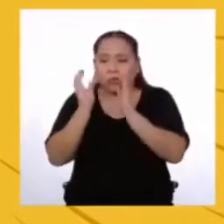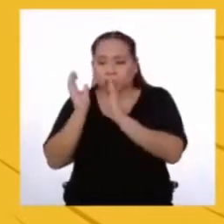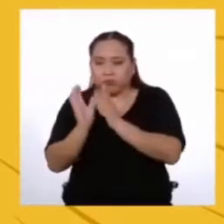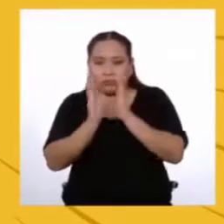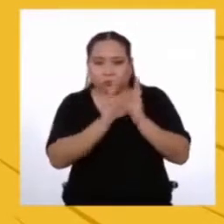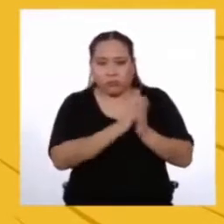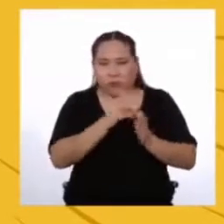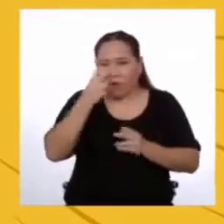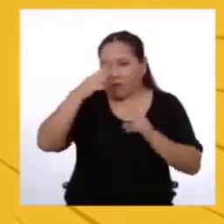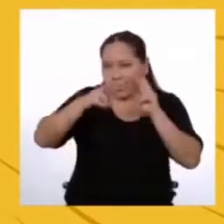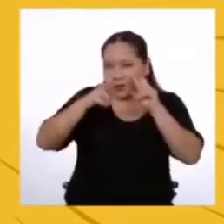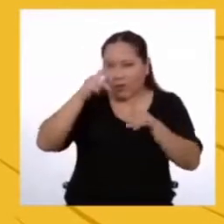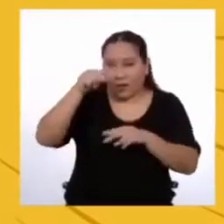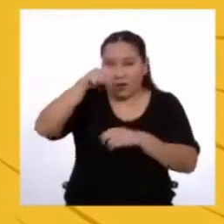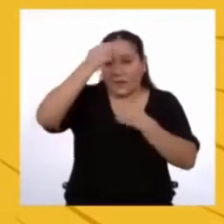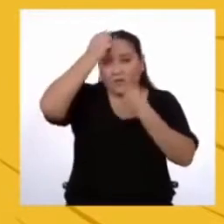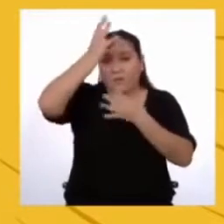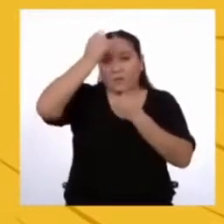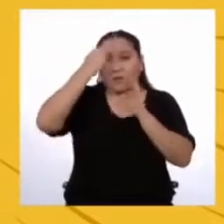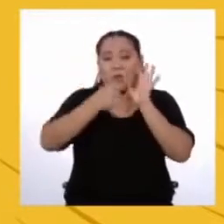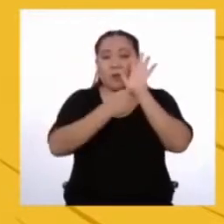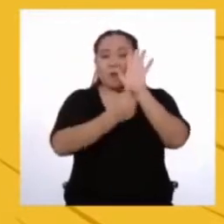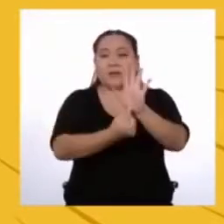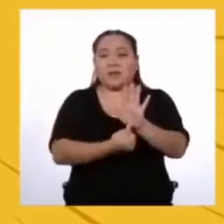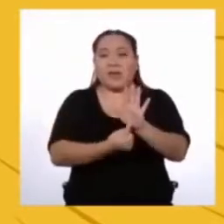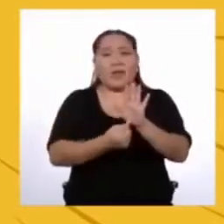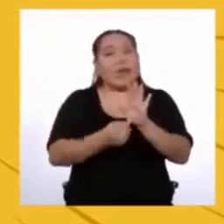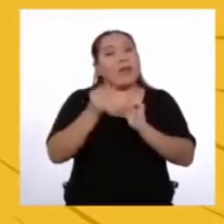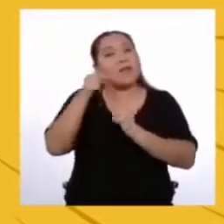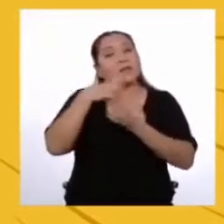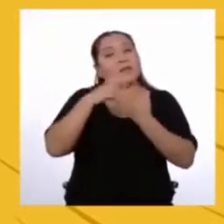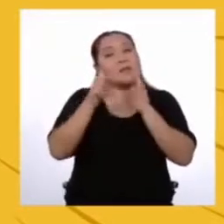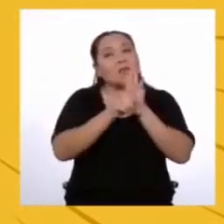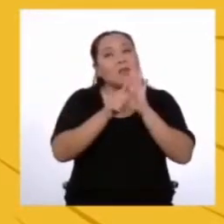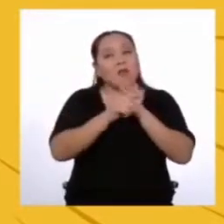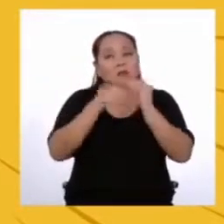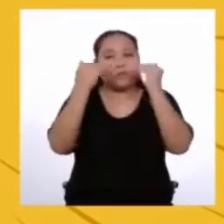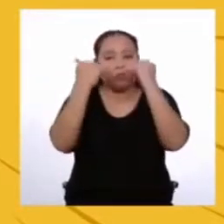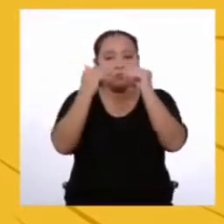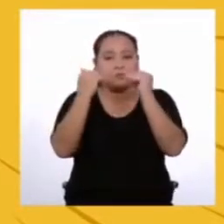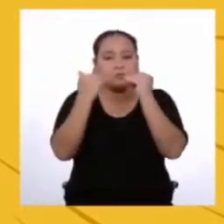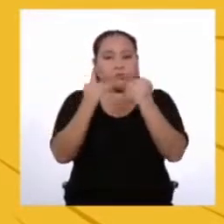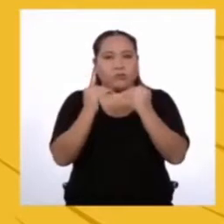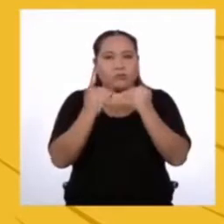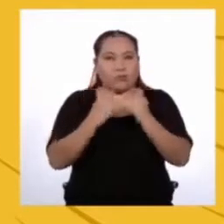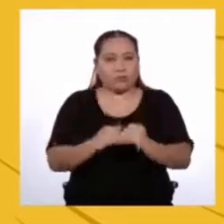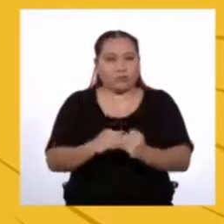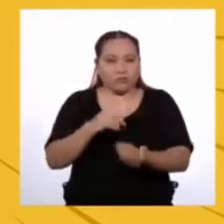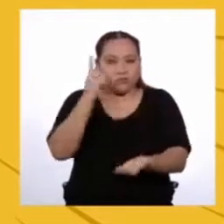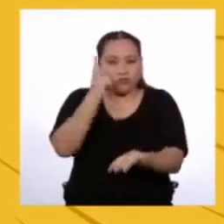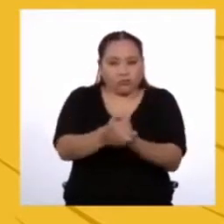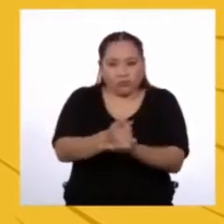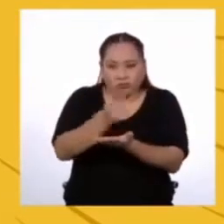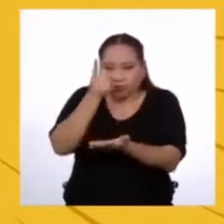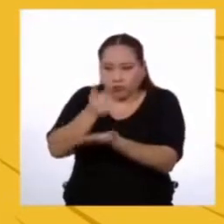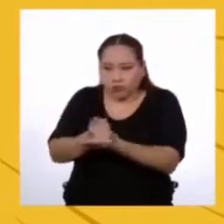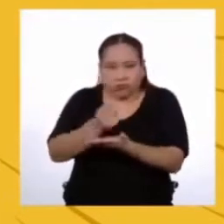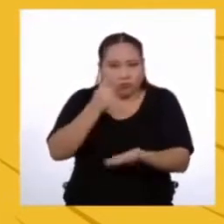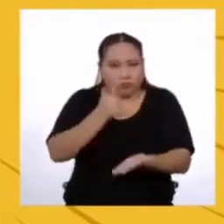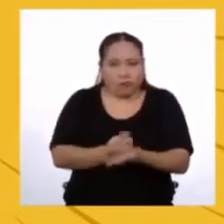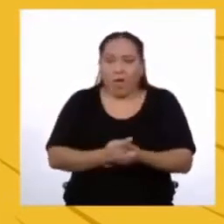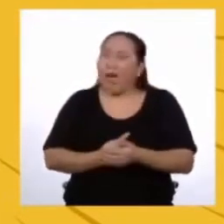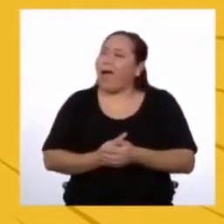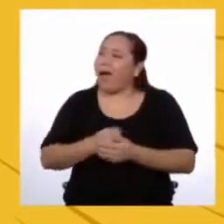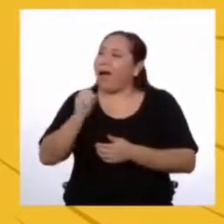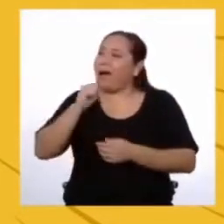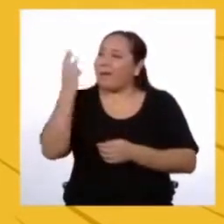que la información presentada en el proyecto de ley se ha colocado de manera de indicaciones y órdenes? Es verdad,